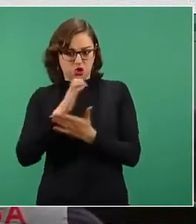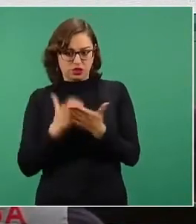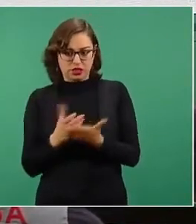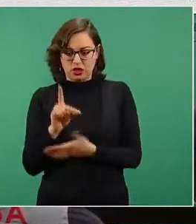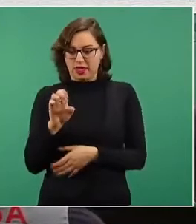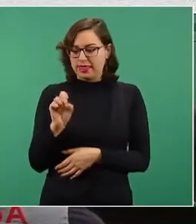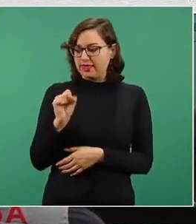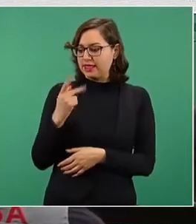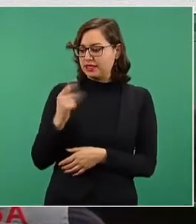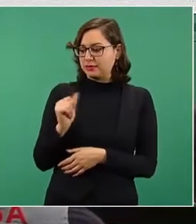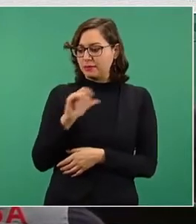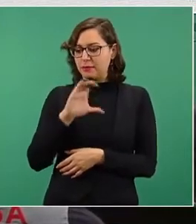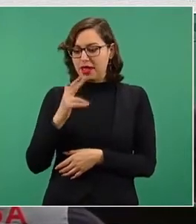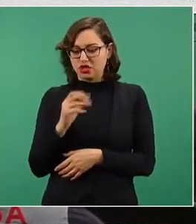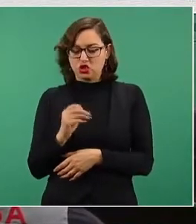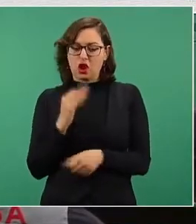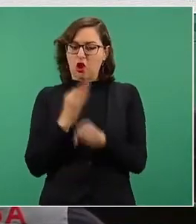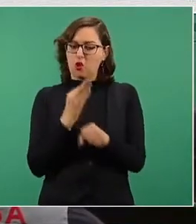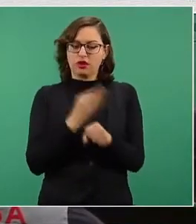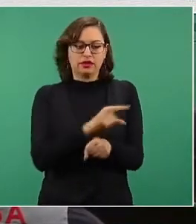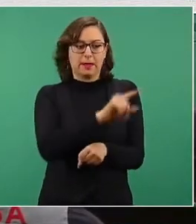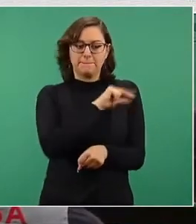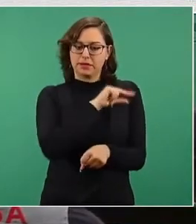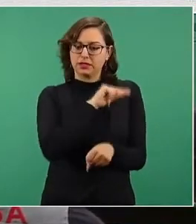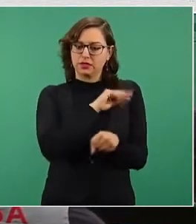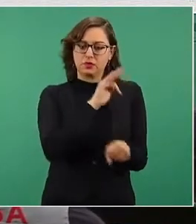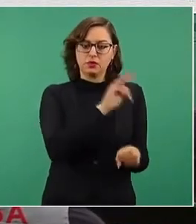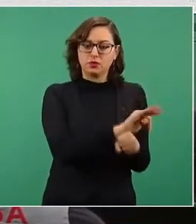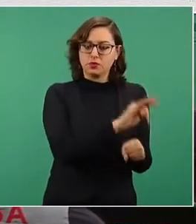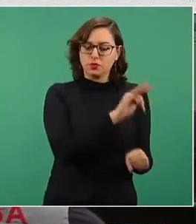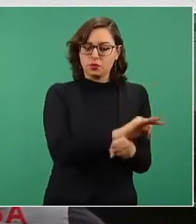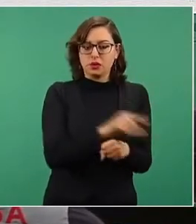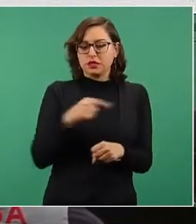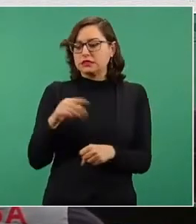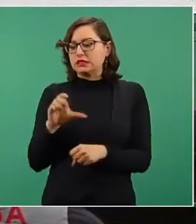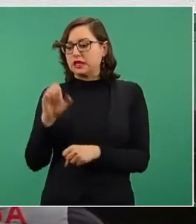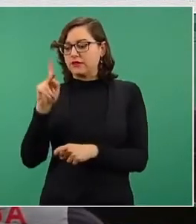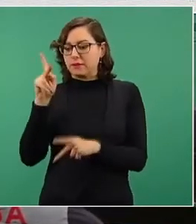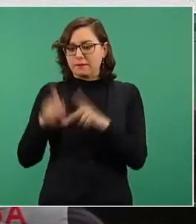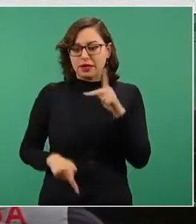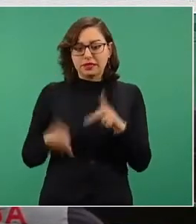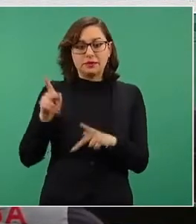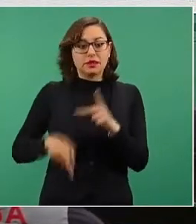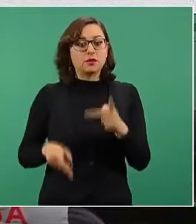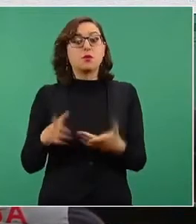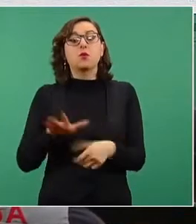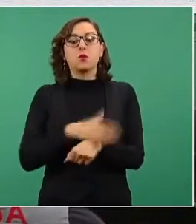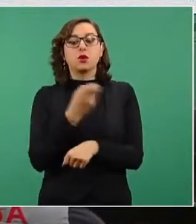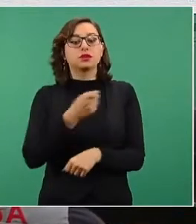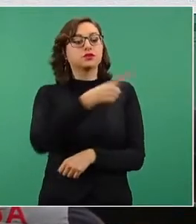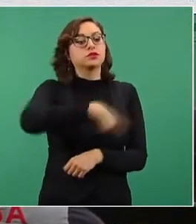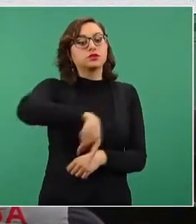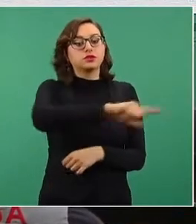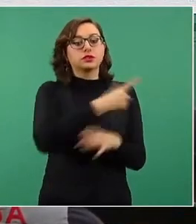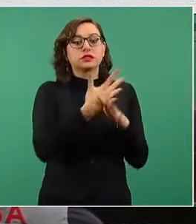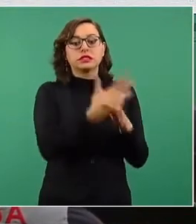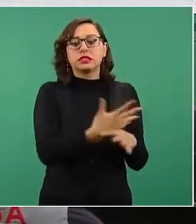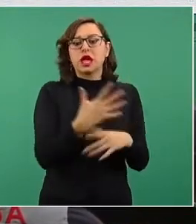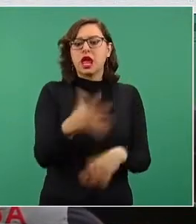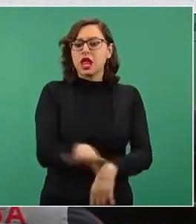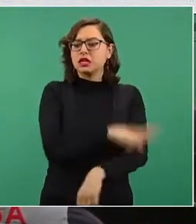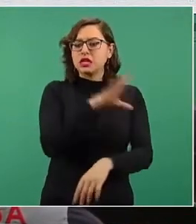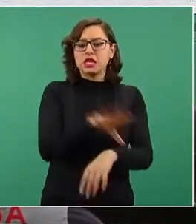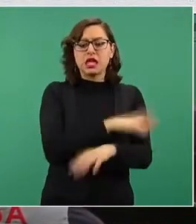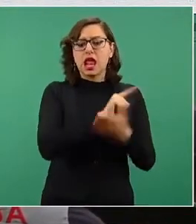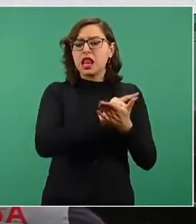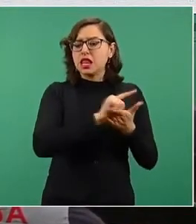despacho es preferente para las privadas hoy porque sólo considera el variable. Por eso se la pasan diciendo que las energías limpias son